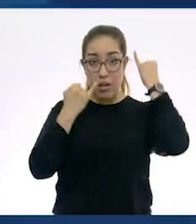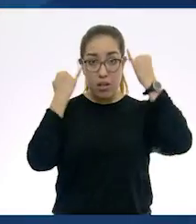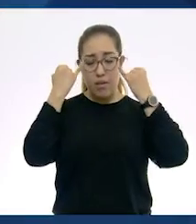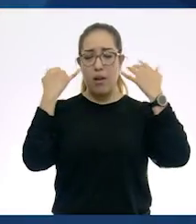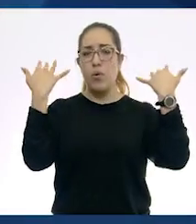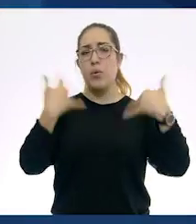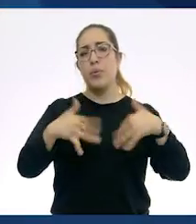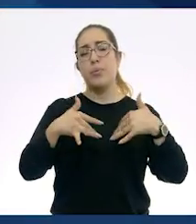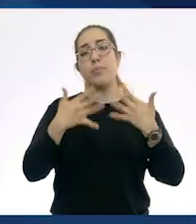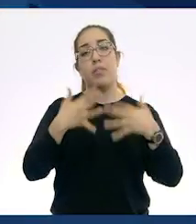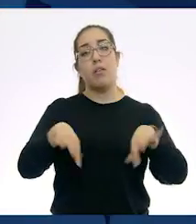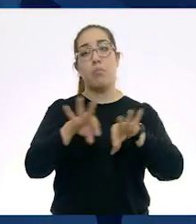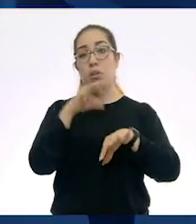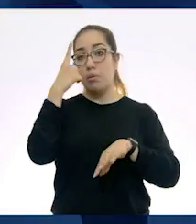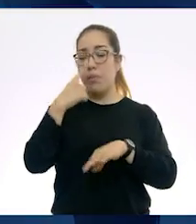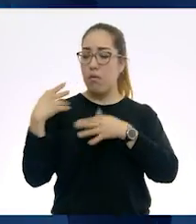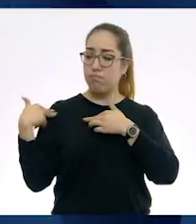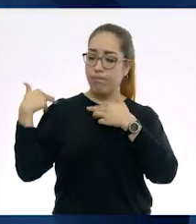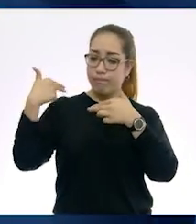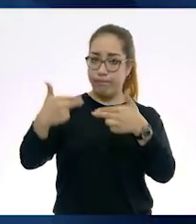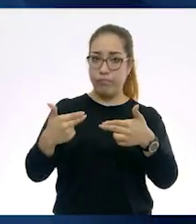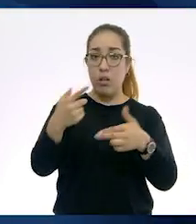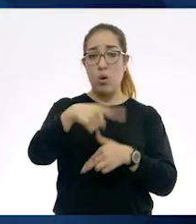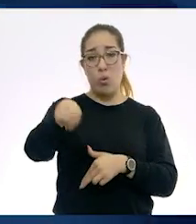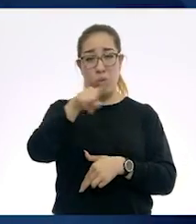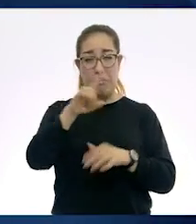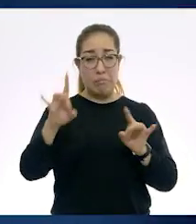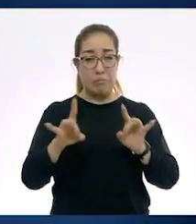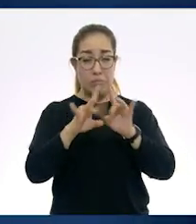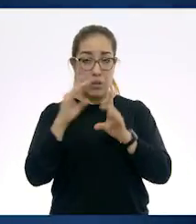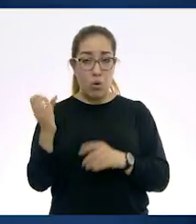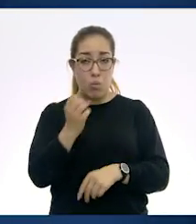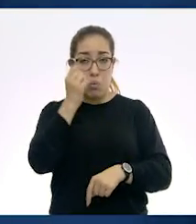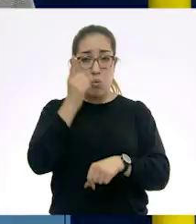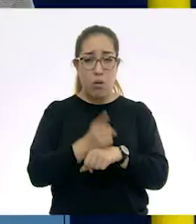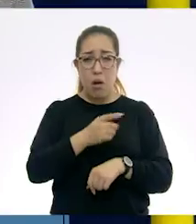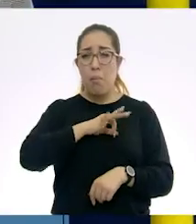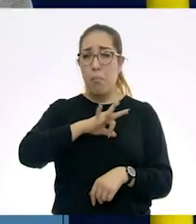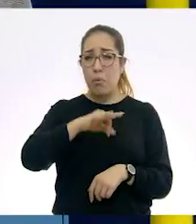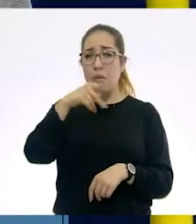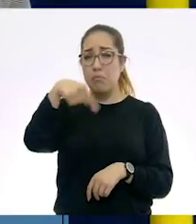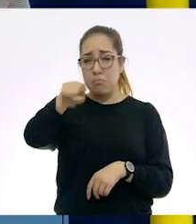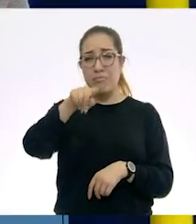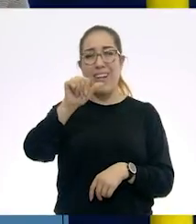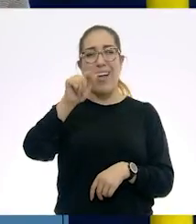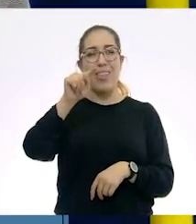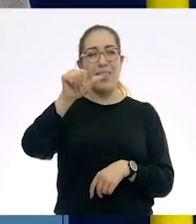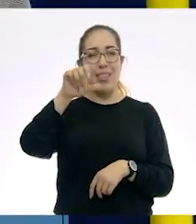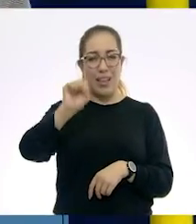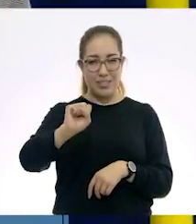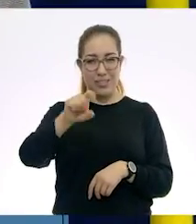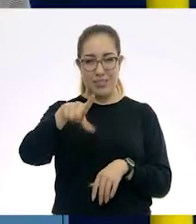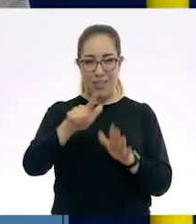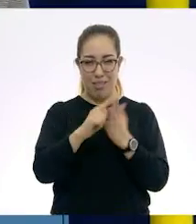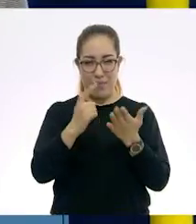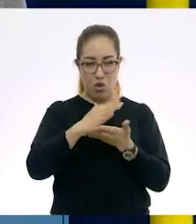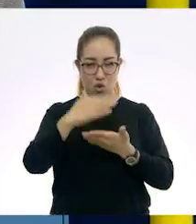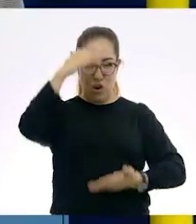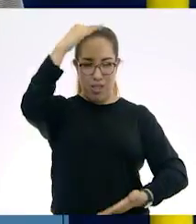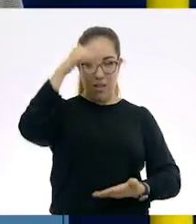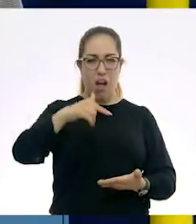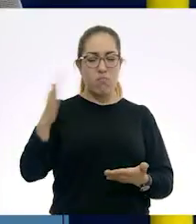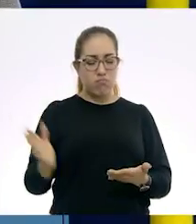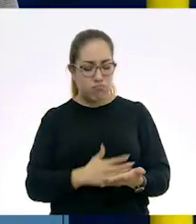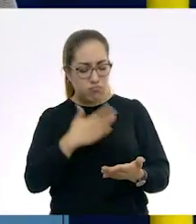vital importancia para nosotros. Si ustedes tienen oportunidad, investiguen en su Atlas en qué regiones están ubicados y como lo